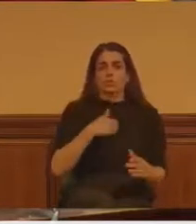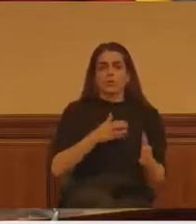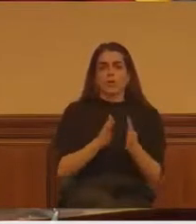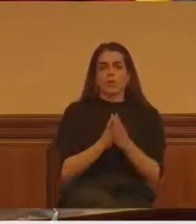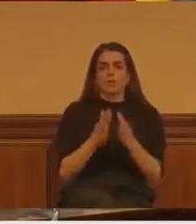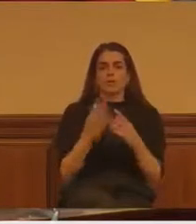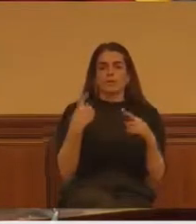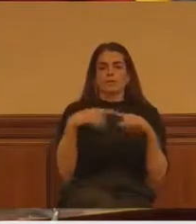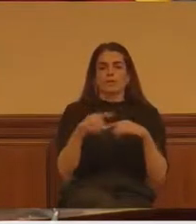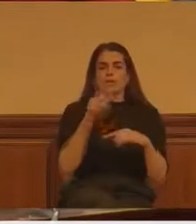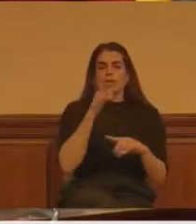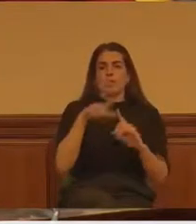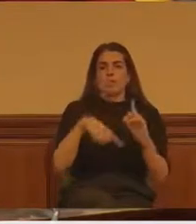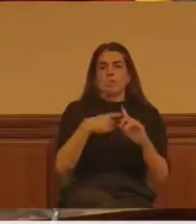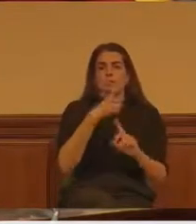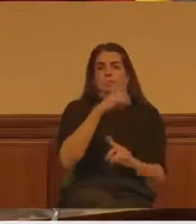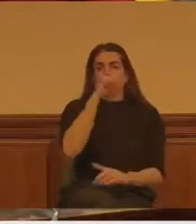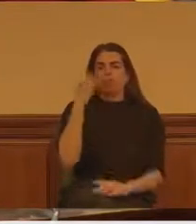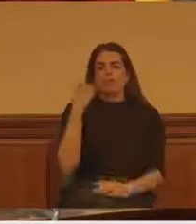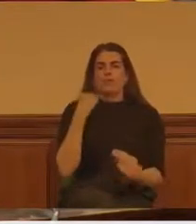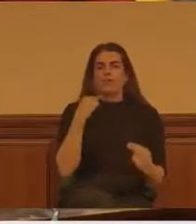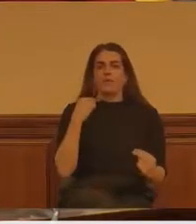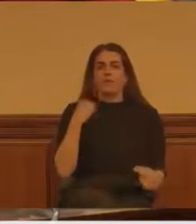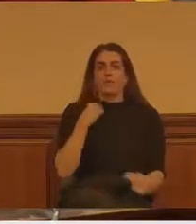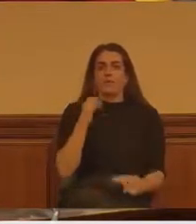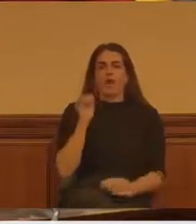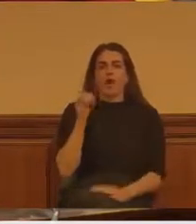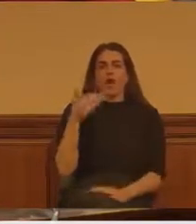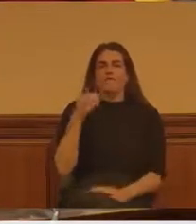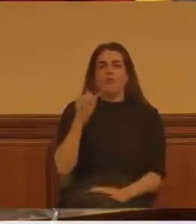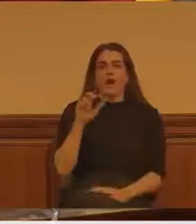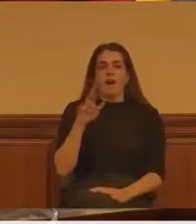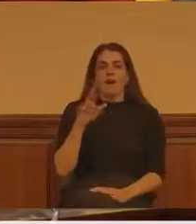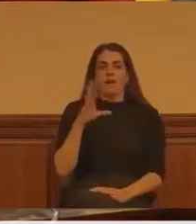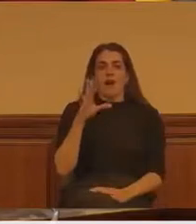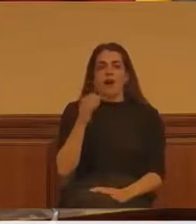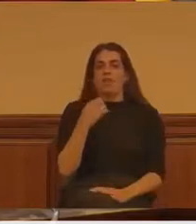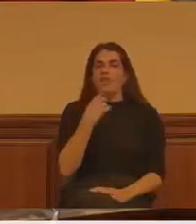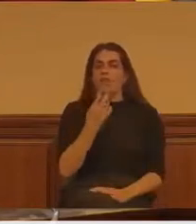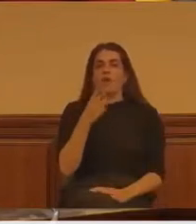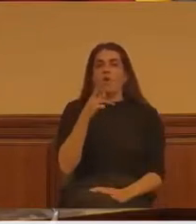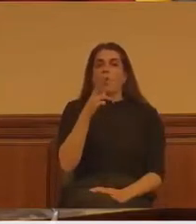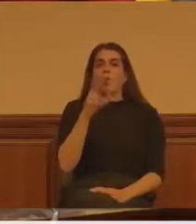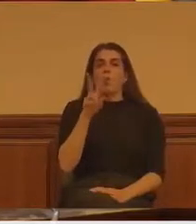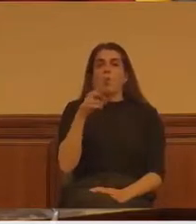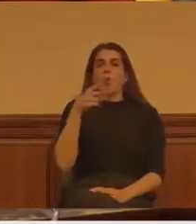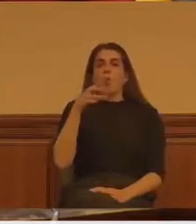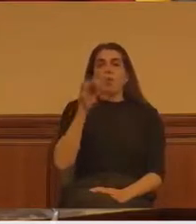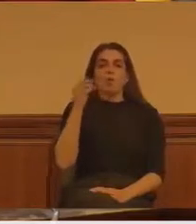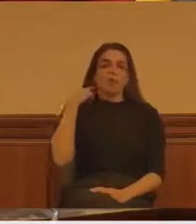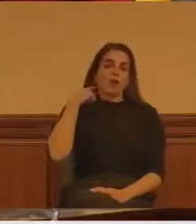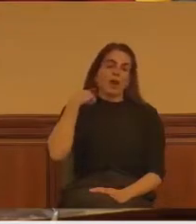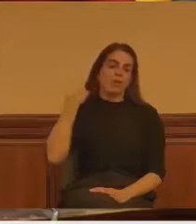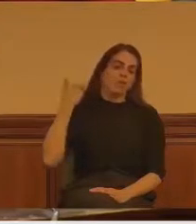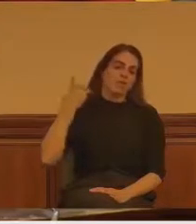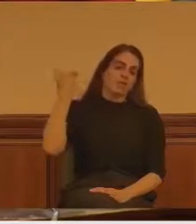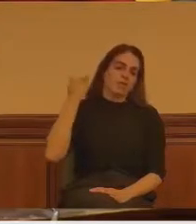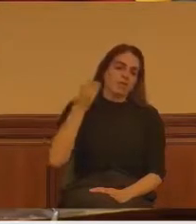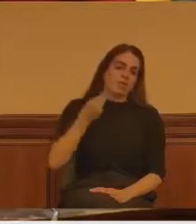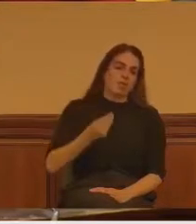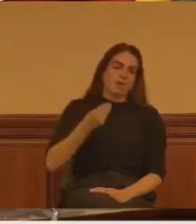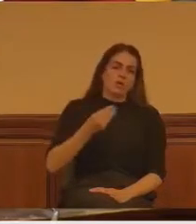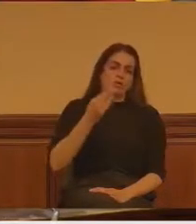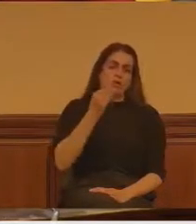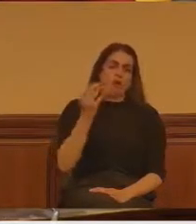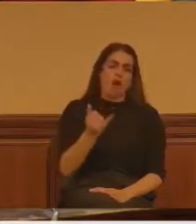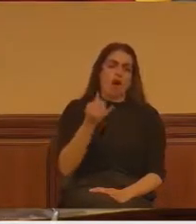diputado de Más Madrid, Hugo Martínez Zabarca, en el que le decían «Hugo, tienes un buen tiro en la nuca. Ojalá te lo den».